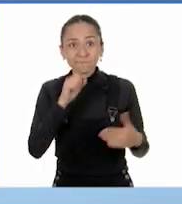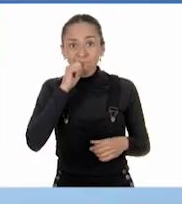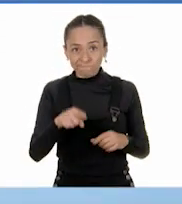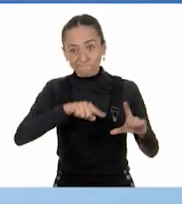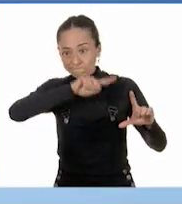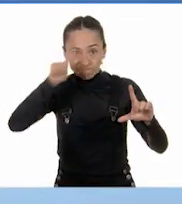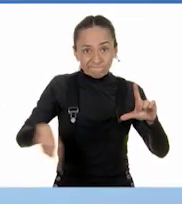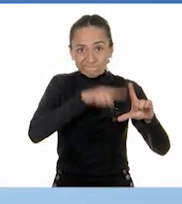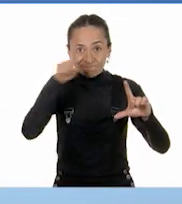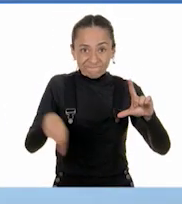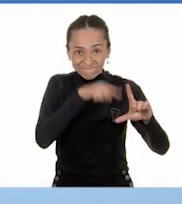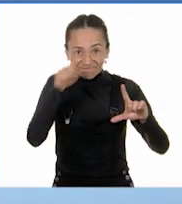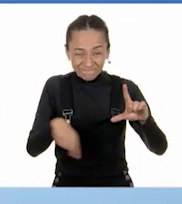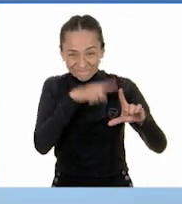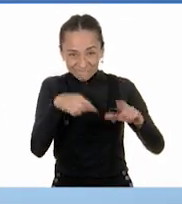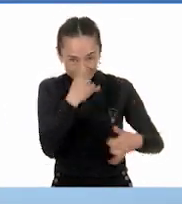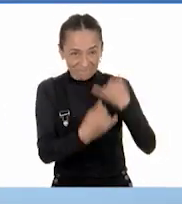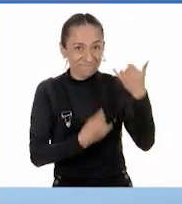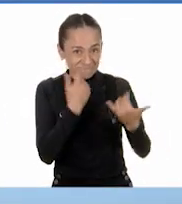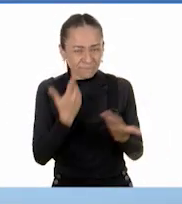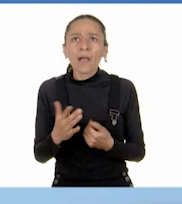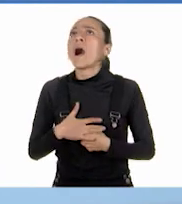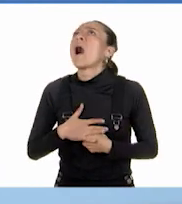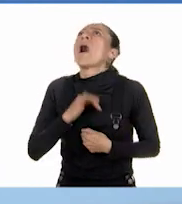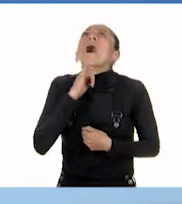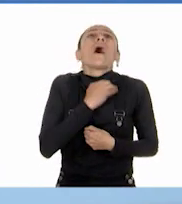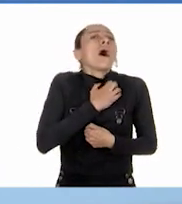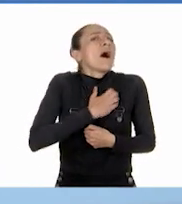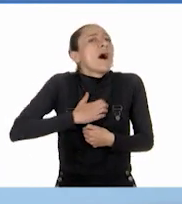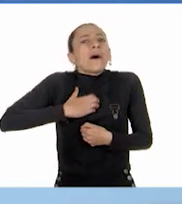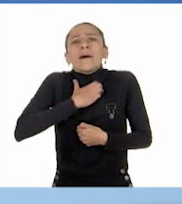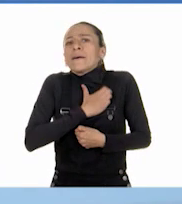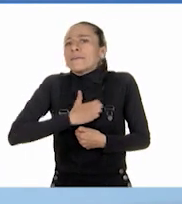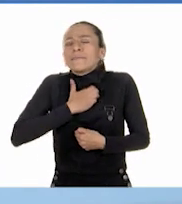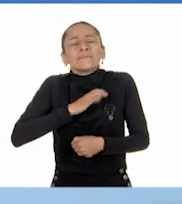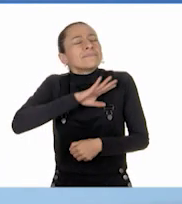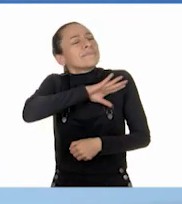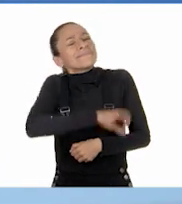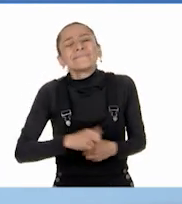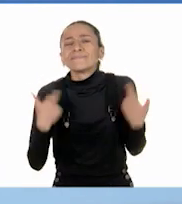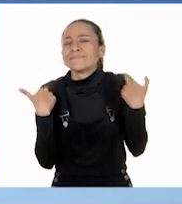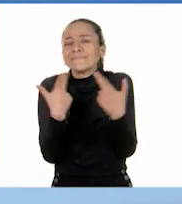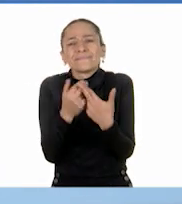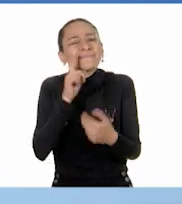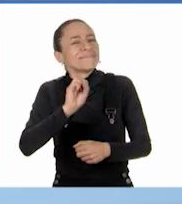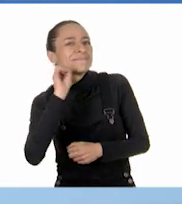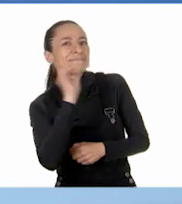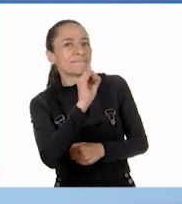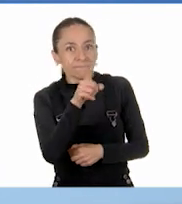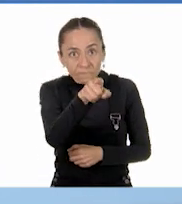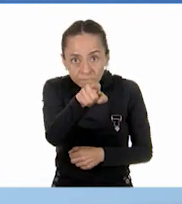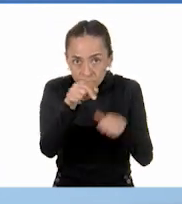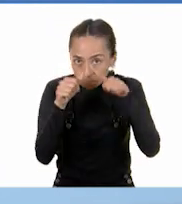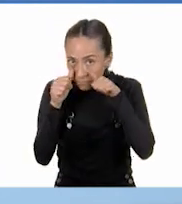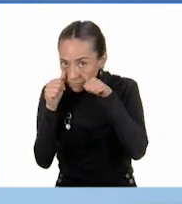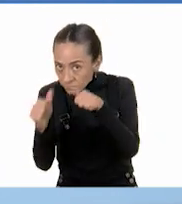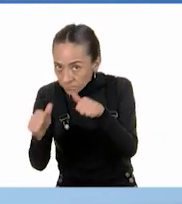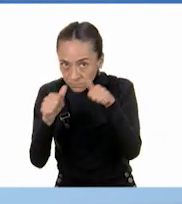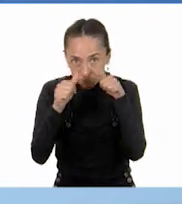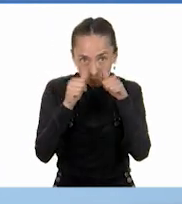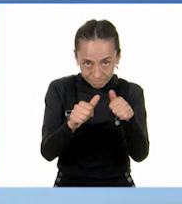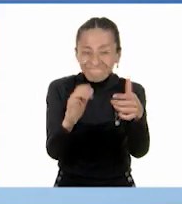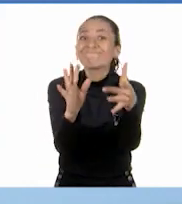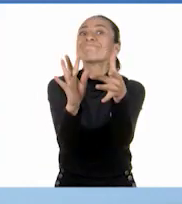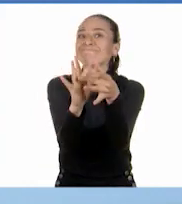sí! ¡Sí, sí, sí! ¡A mí me encanta jugar, maestra! Pongan mucha atención, porque voy a decirles en qué